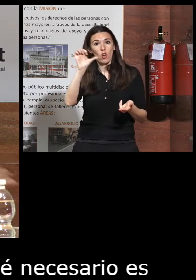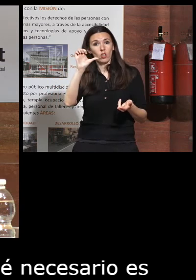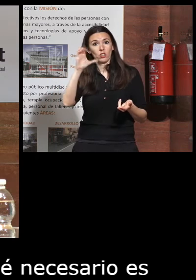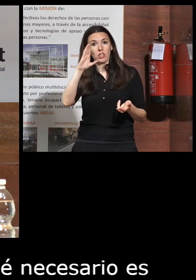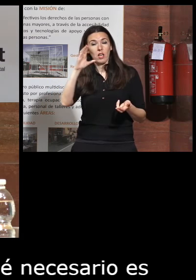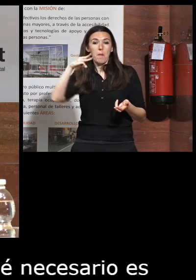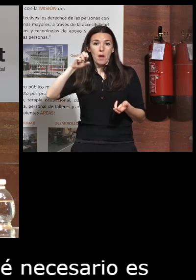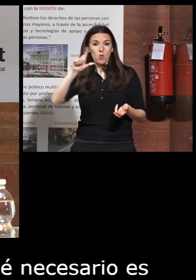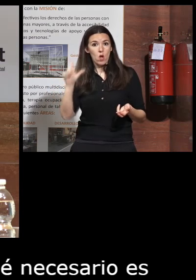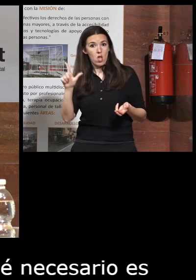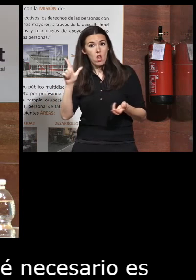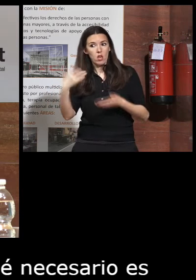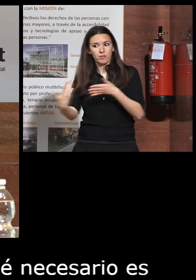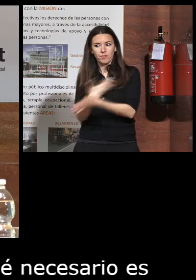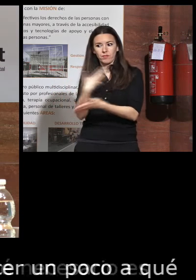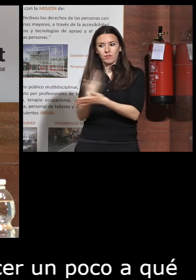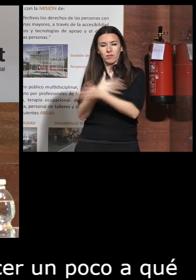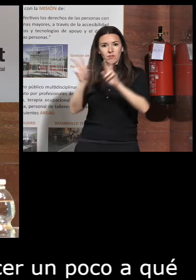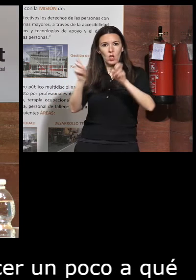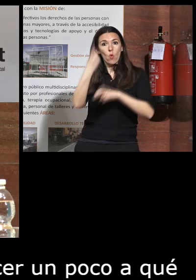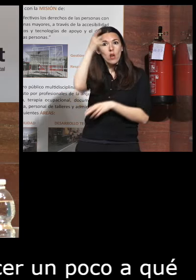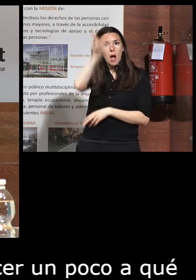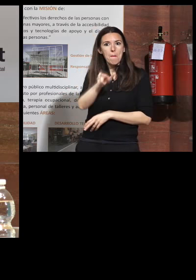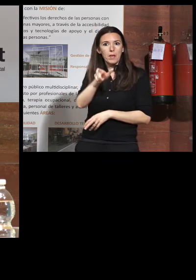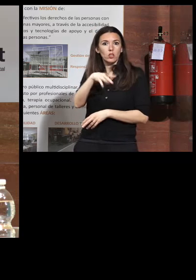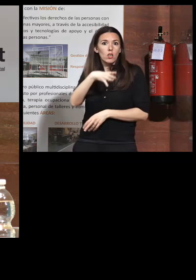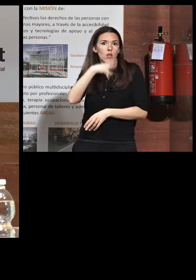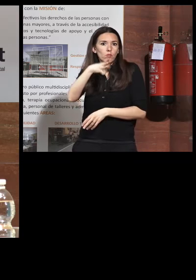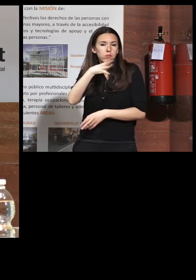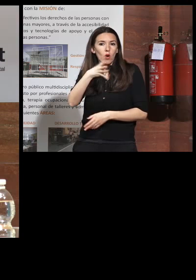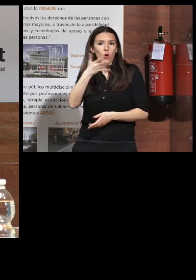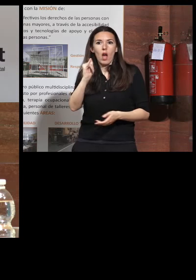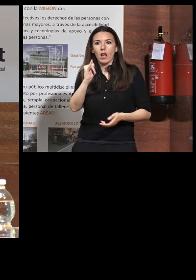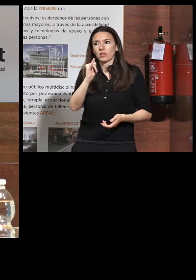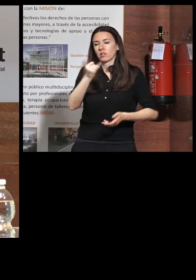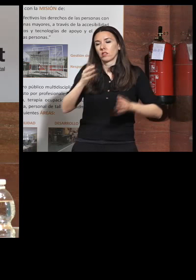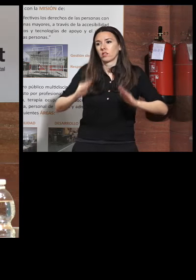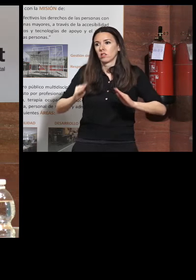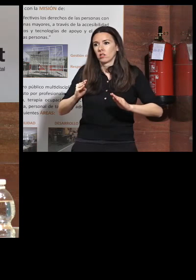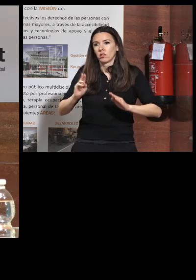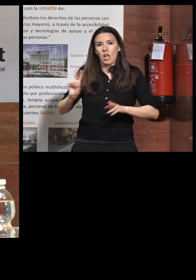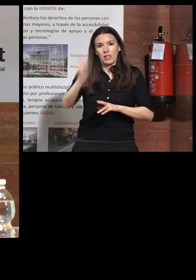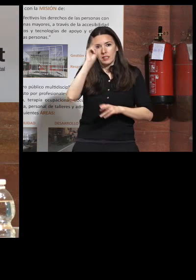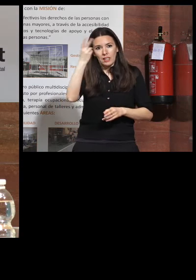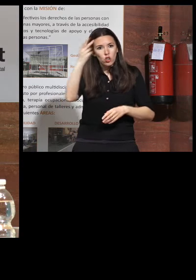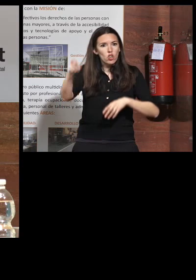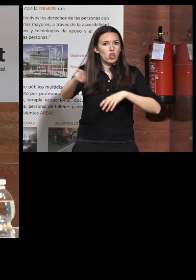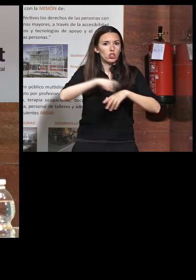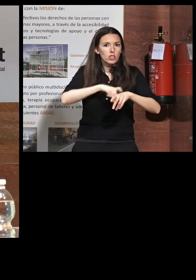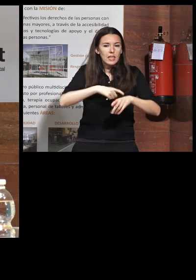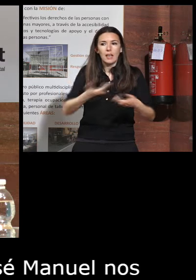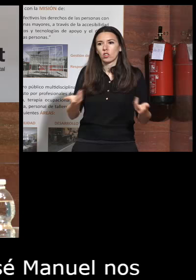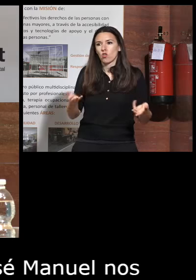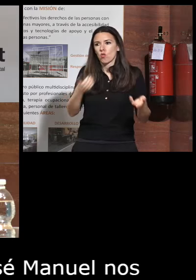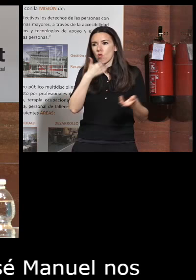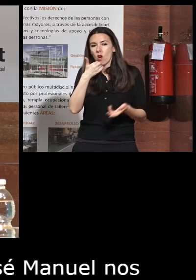José Manuel perdón nos comentaba ¿no? de una persona que por tener algún tipo de trastorno psiquiátrico ¿no? o